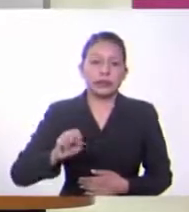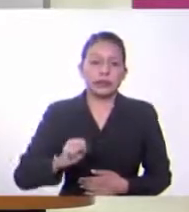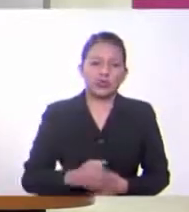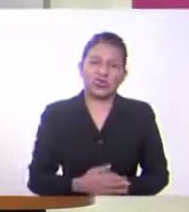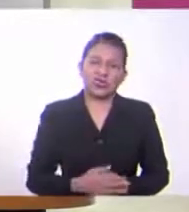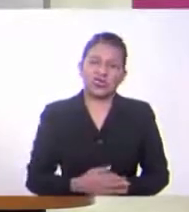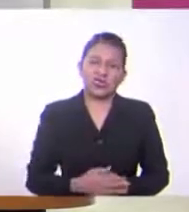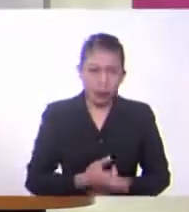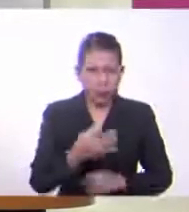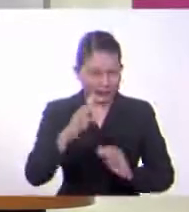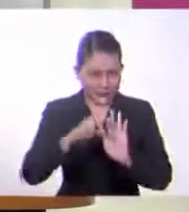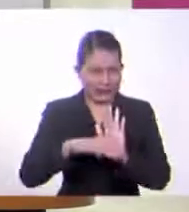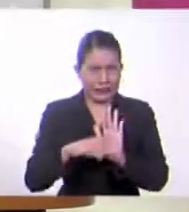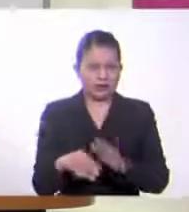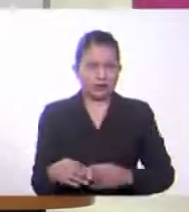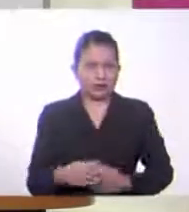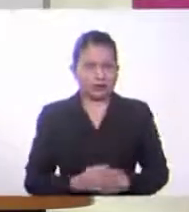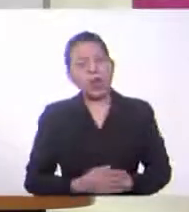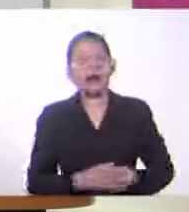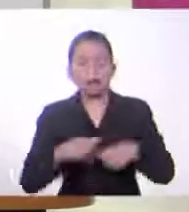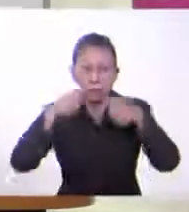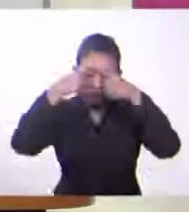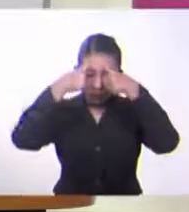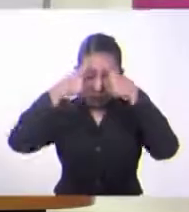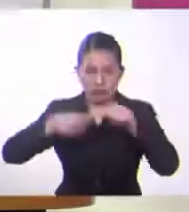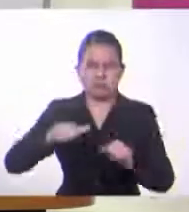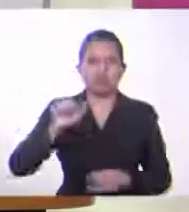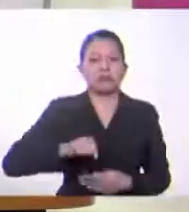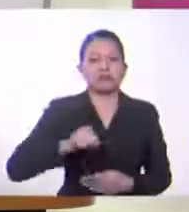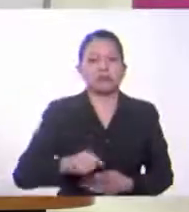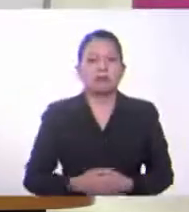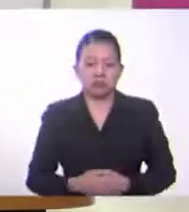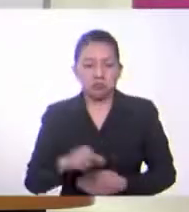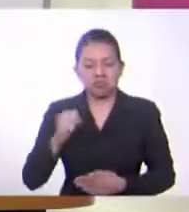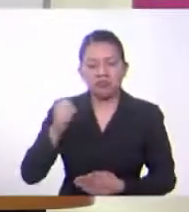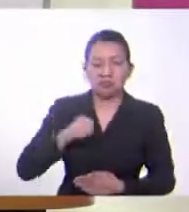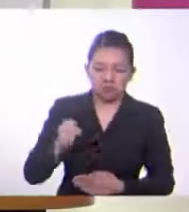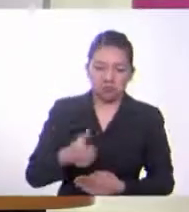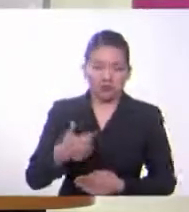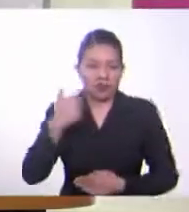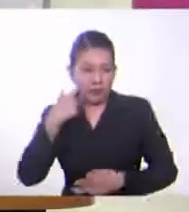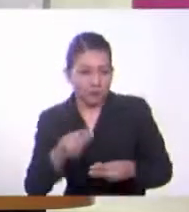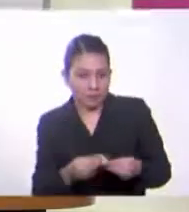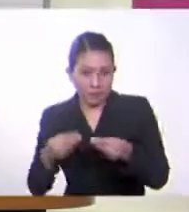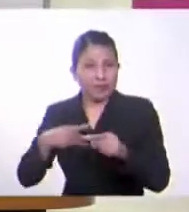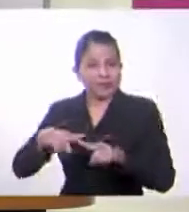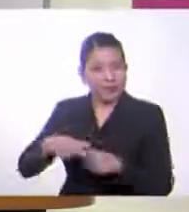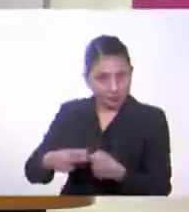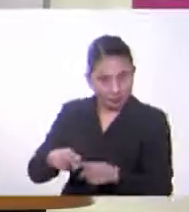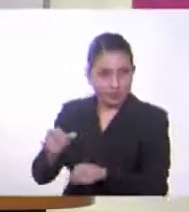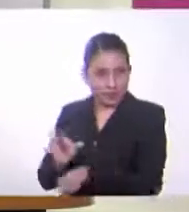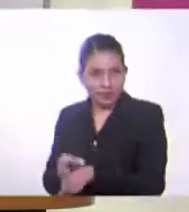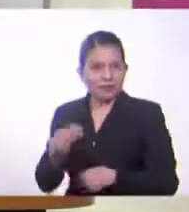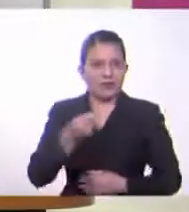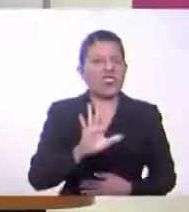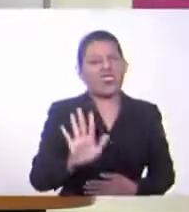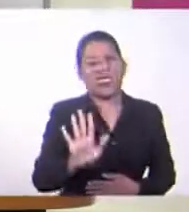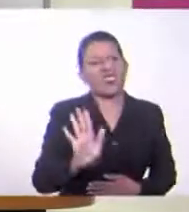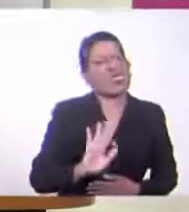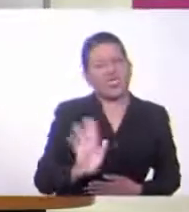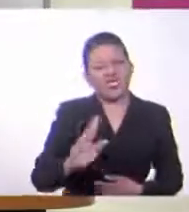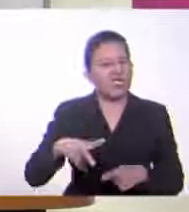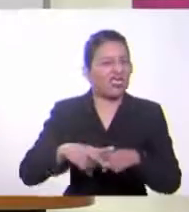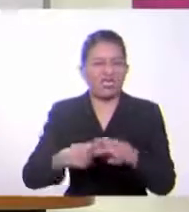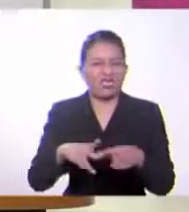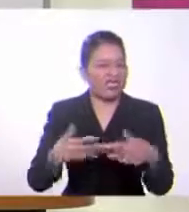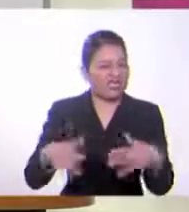Vaya pues, me encantó. Ahorita le reparo este, mire, lo voy ir para mi taller y después. Ay, no, ¿sabes qué ya no? Solo este.